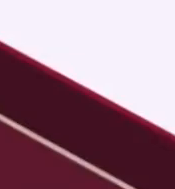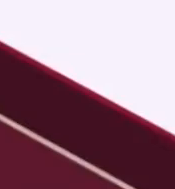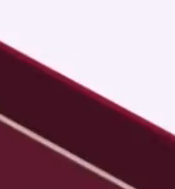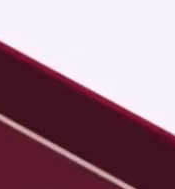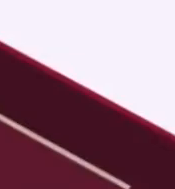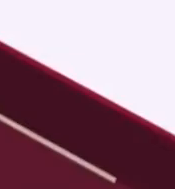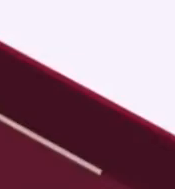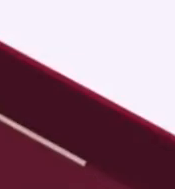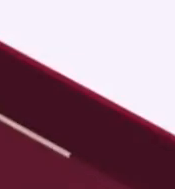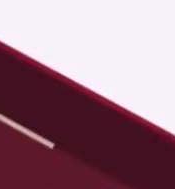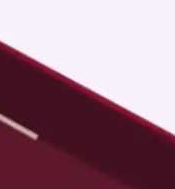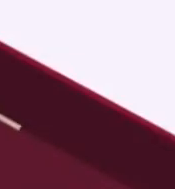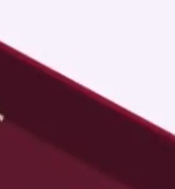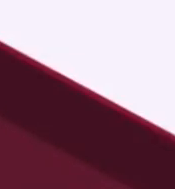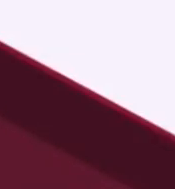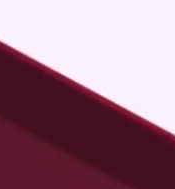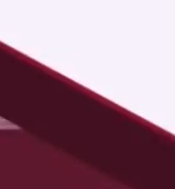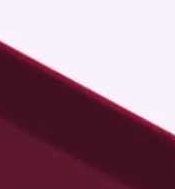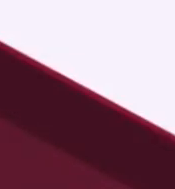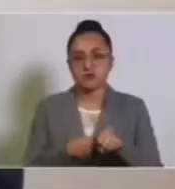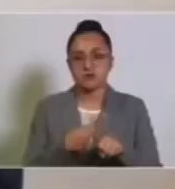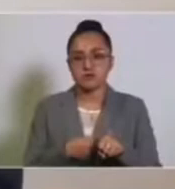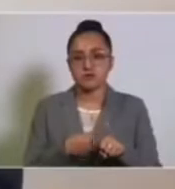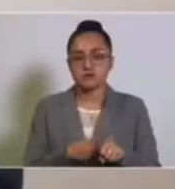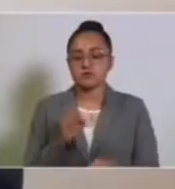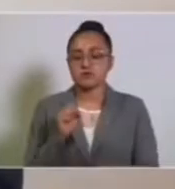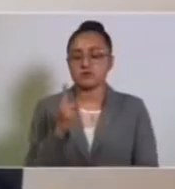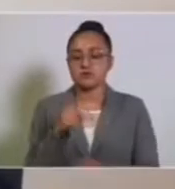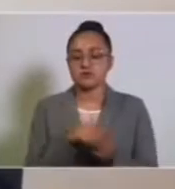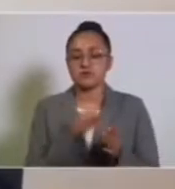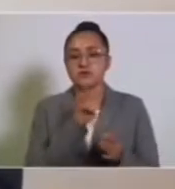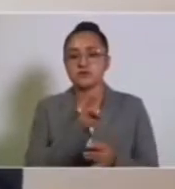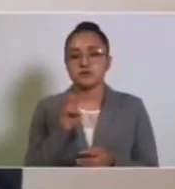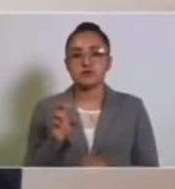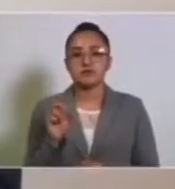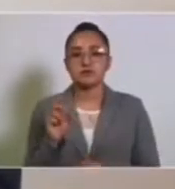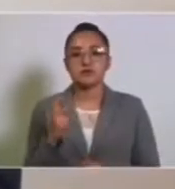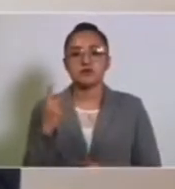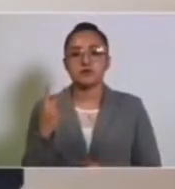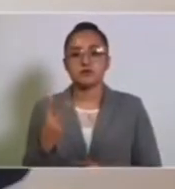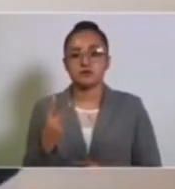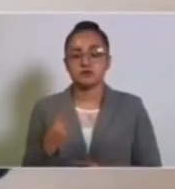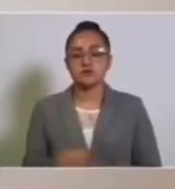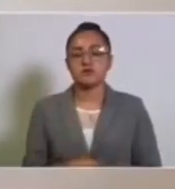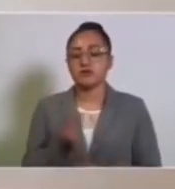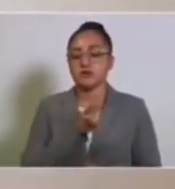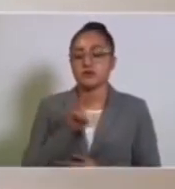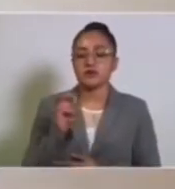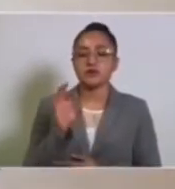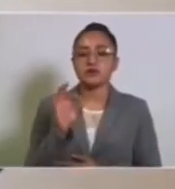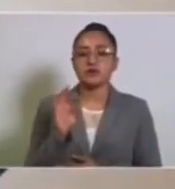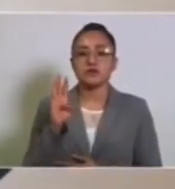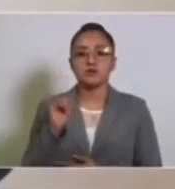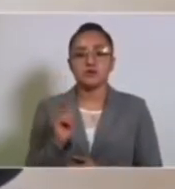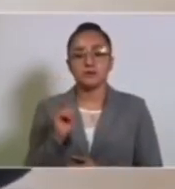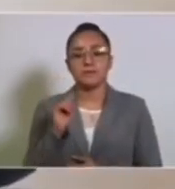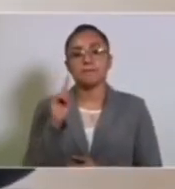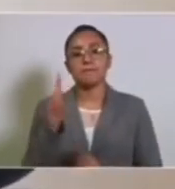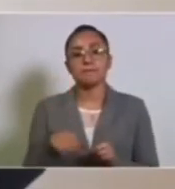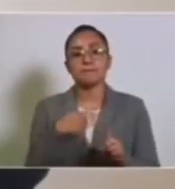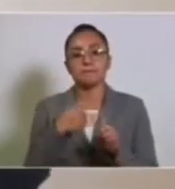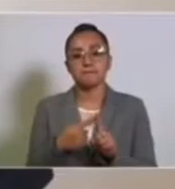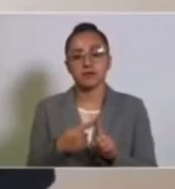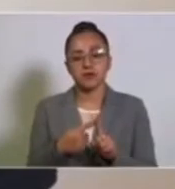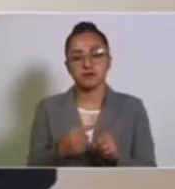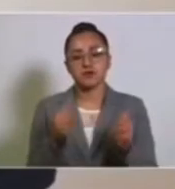con un acumulado de casos positivos de 62 mil 332, 349 positivos